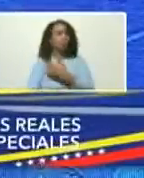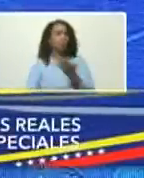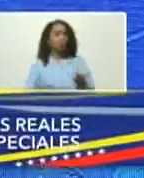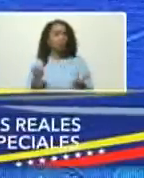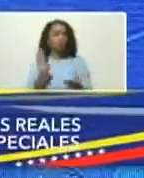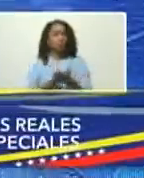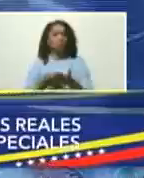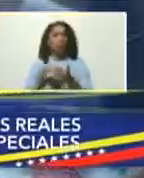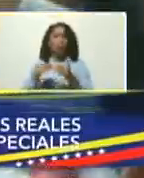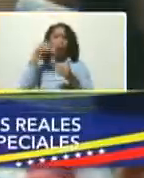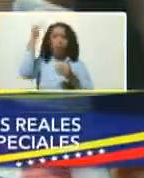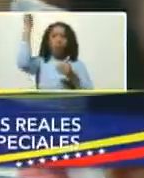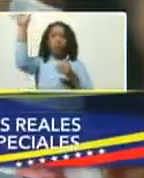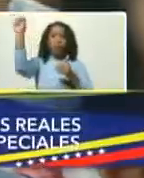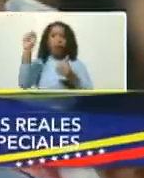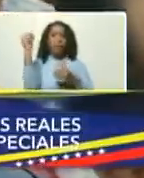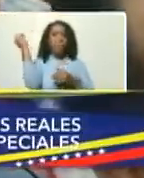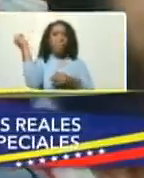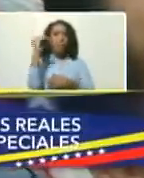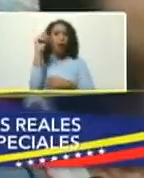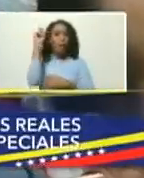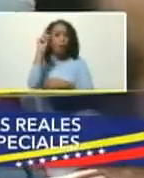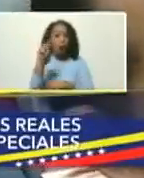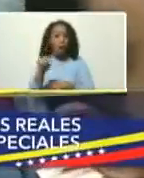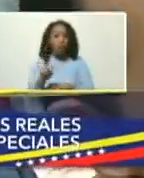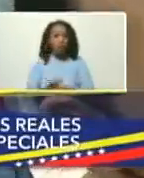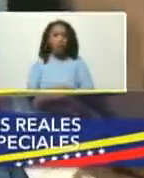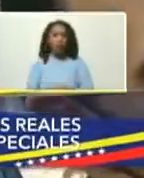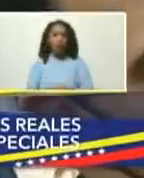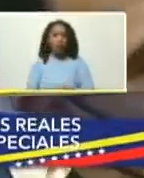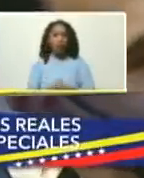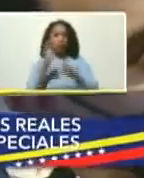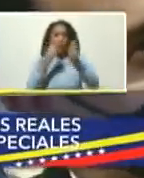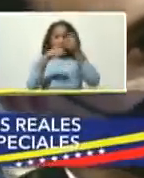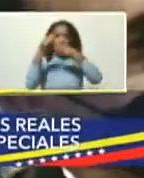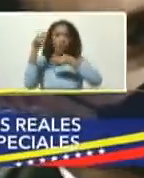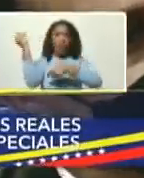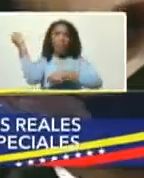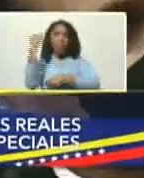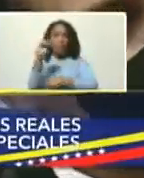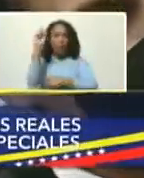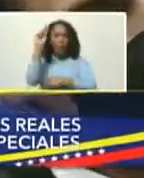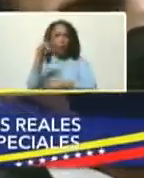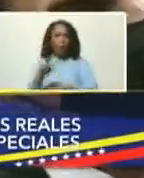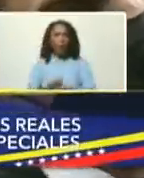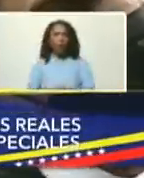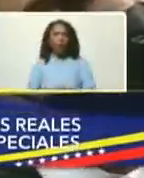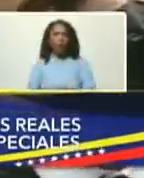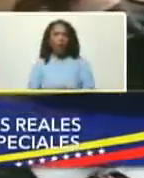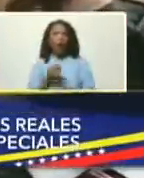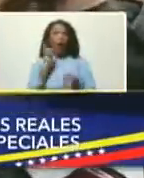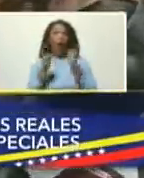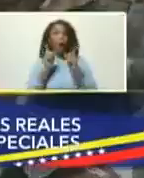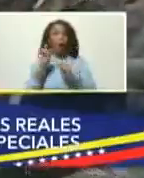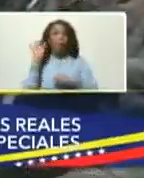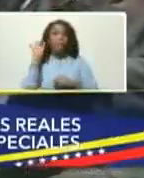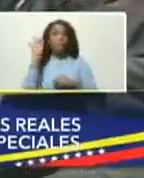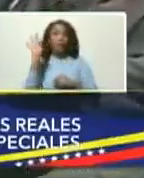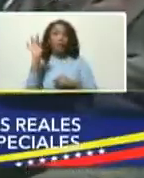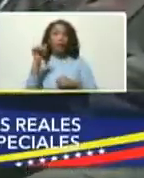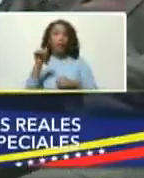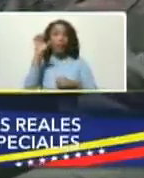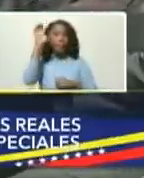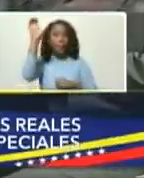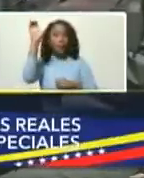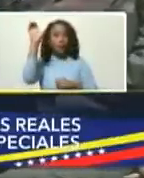importara más barato y se vendiera más barato en algunos puntos del país